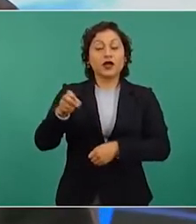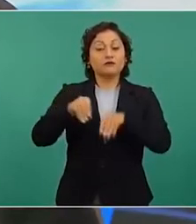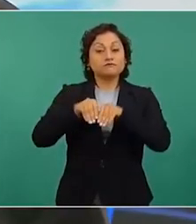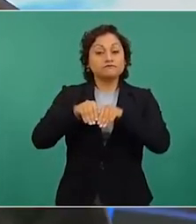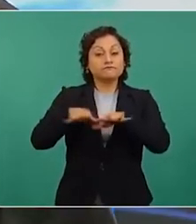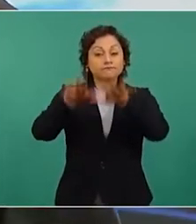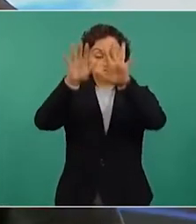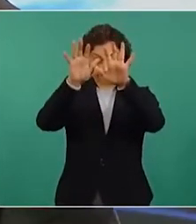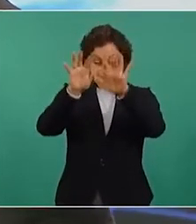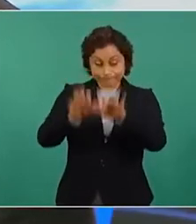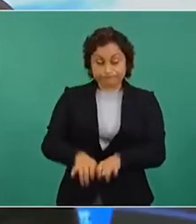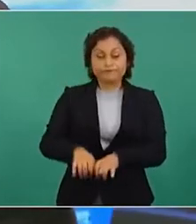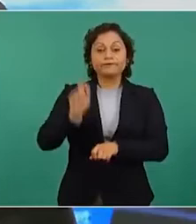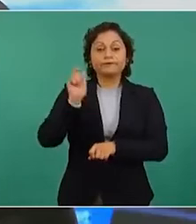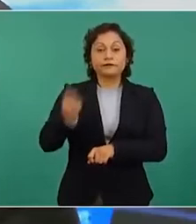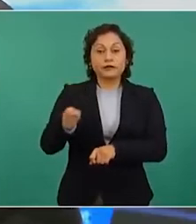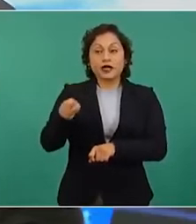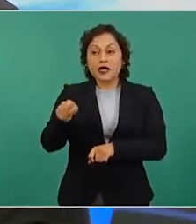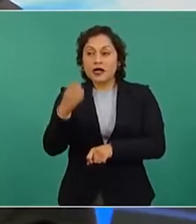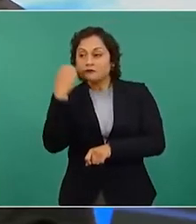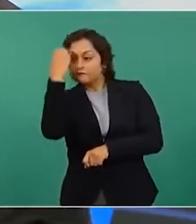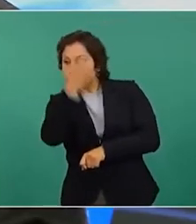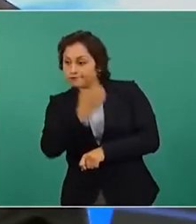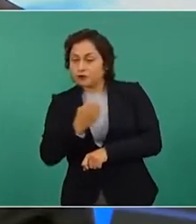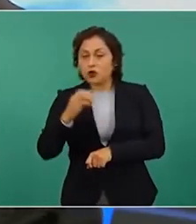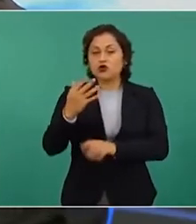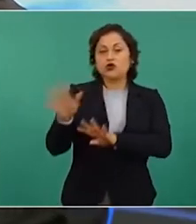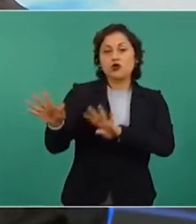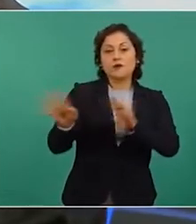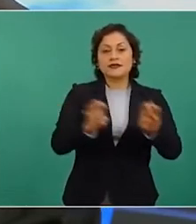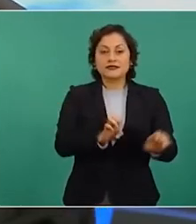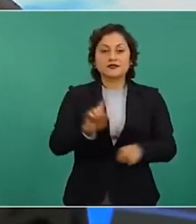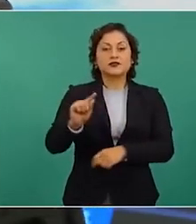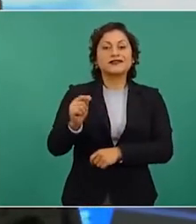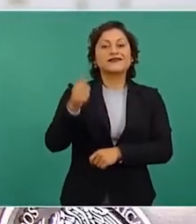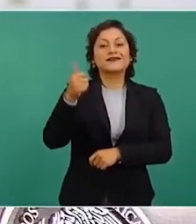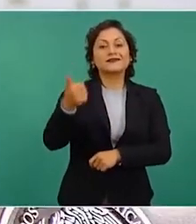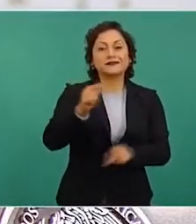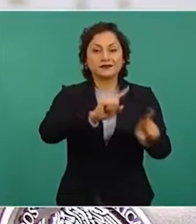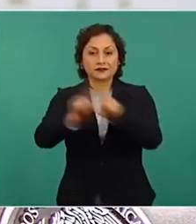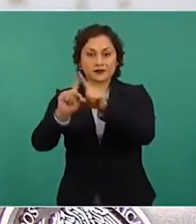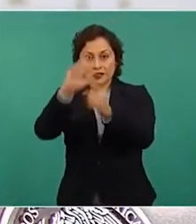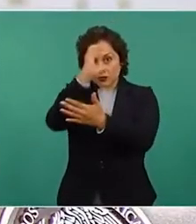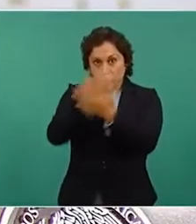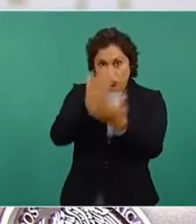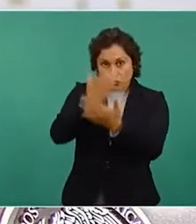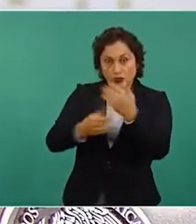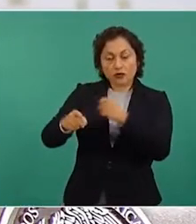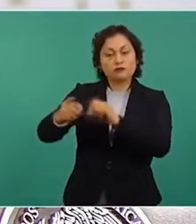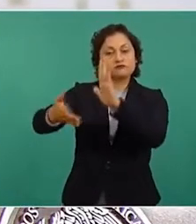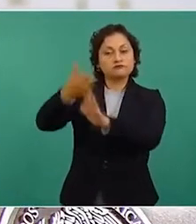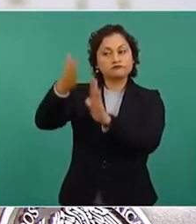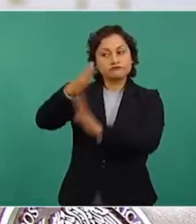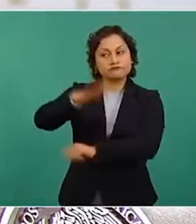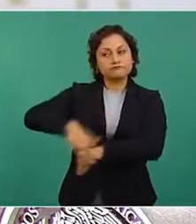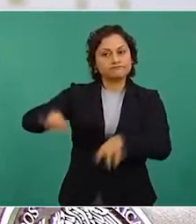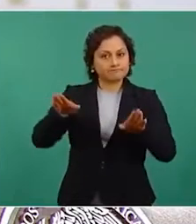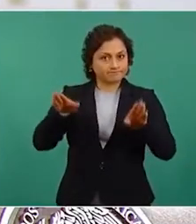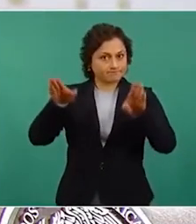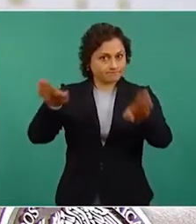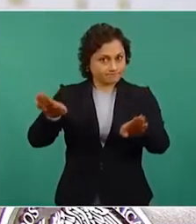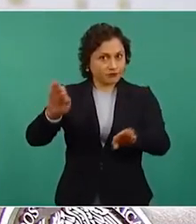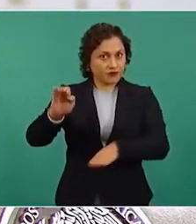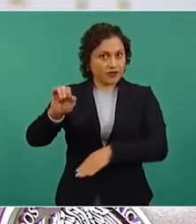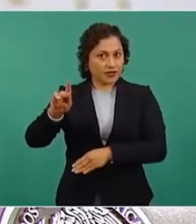966 contratos de proveedores en las obras del aeropuerto internacional, Felipe Ángeles supuestamente